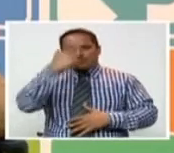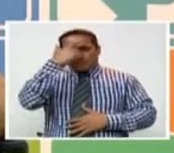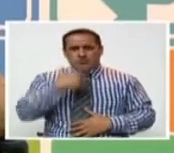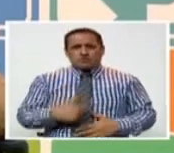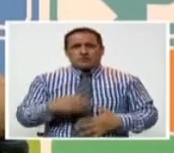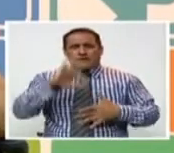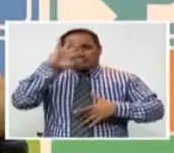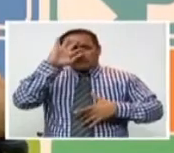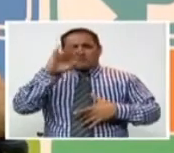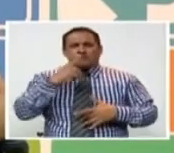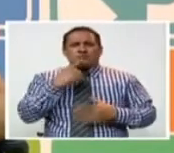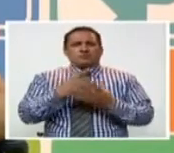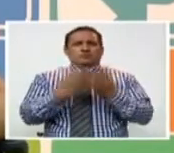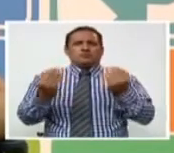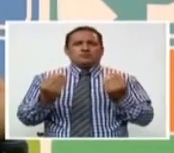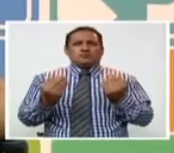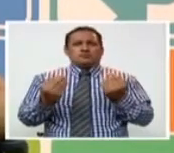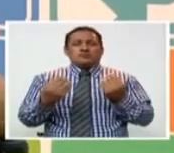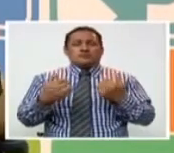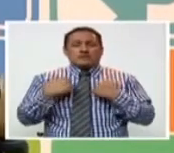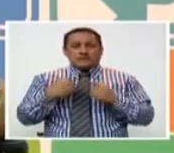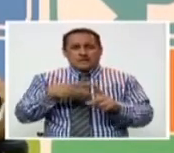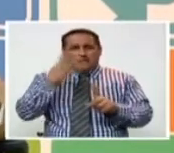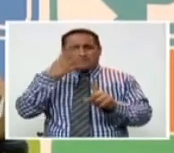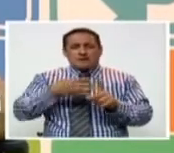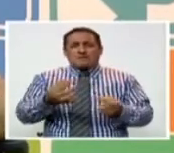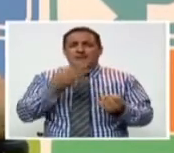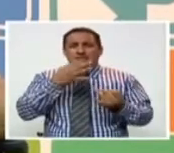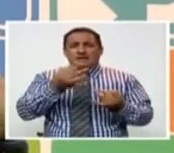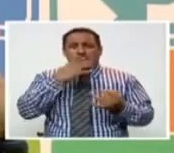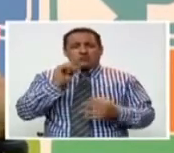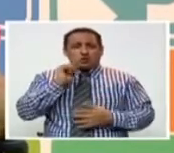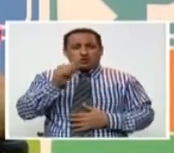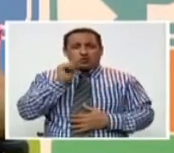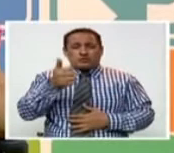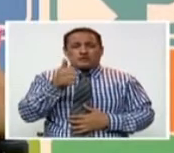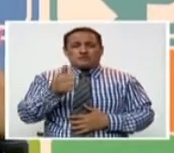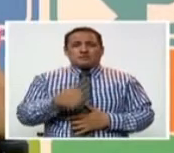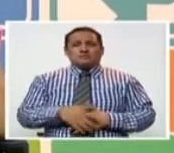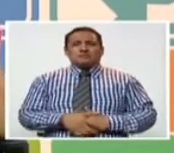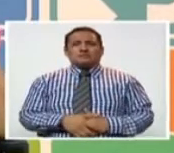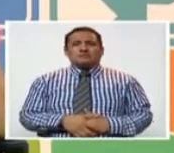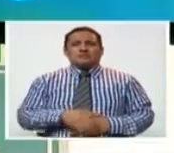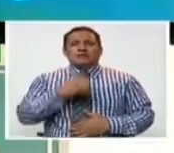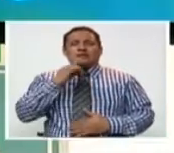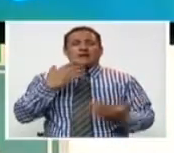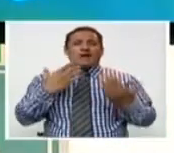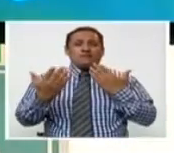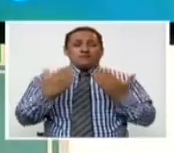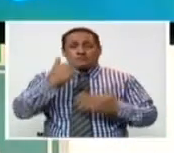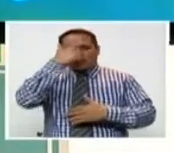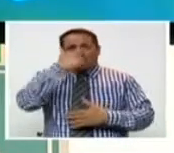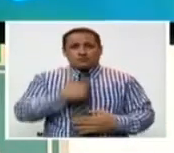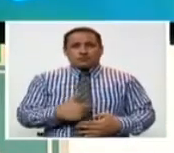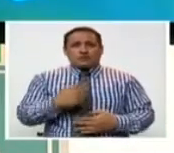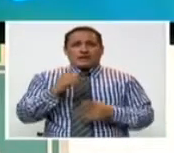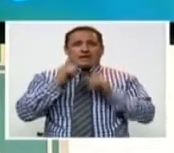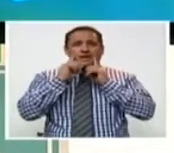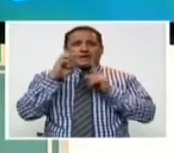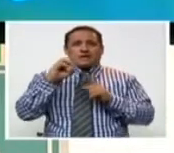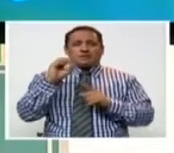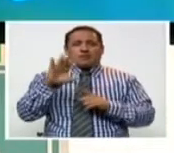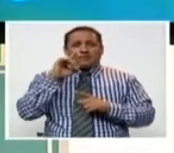de hemofilia o tienen esta condición, ¿tienen que medicarse diariamente? ¿Tienen que ser medicadas diariamente? El manejo del paciente con